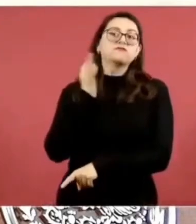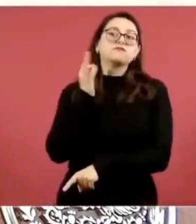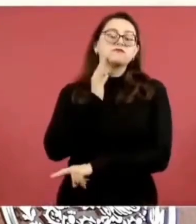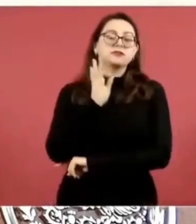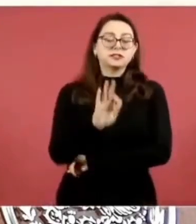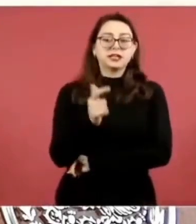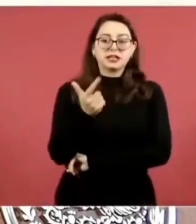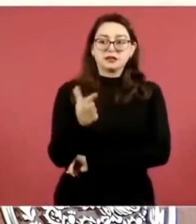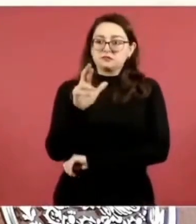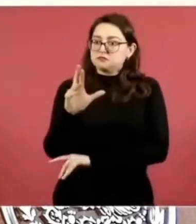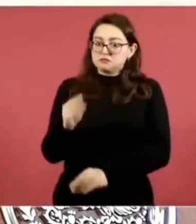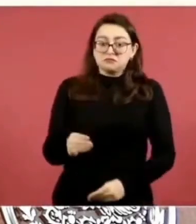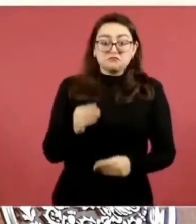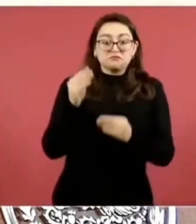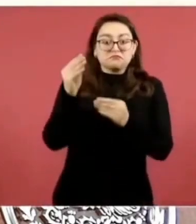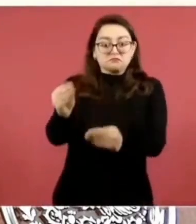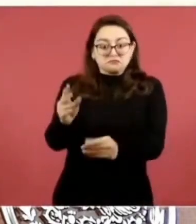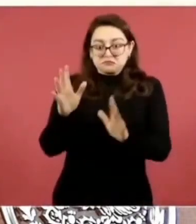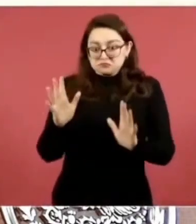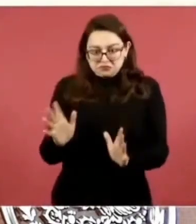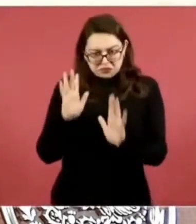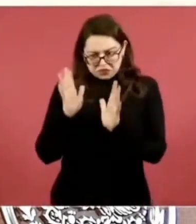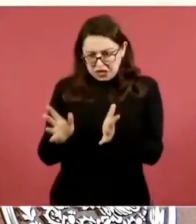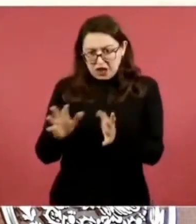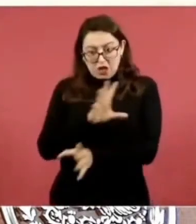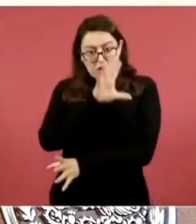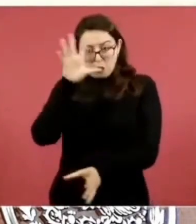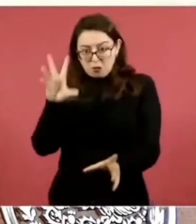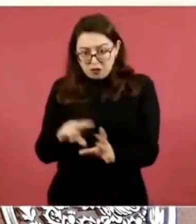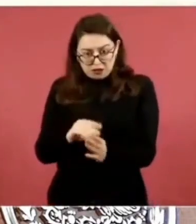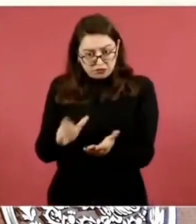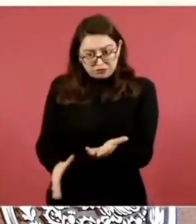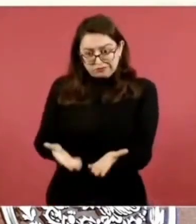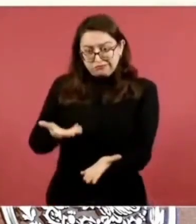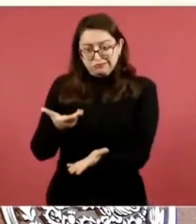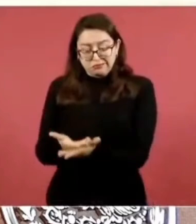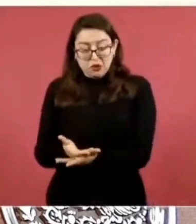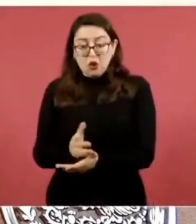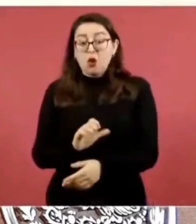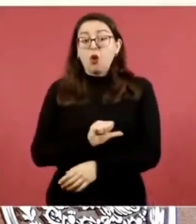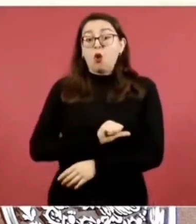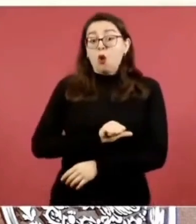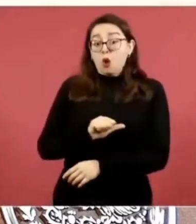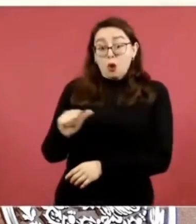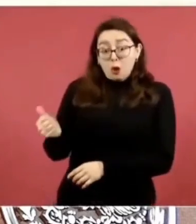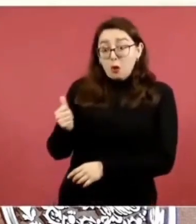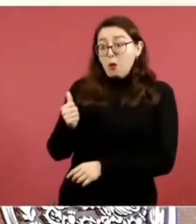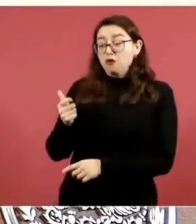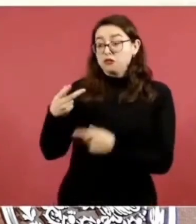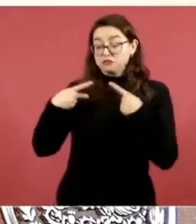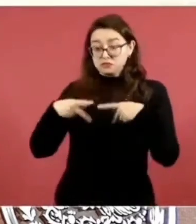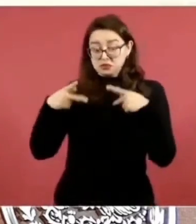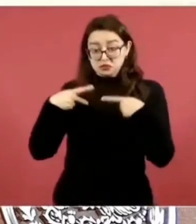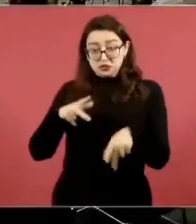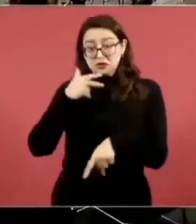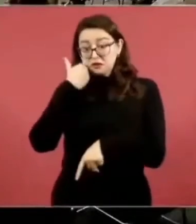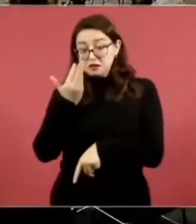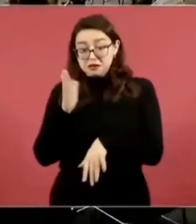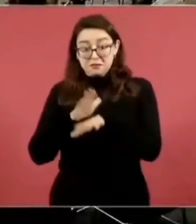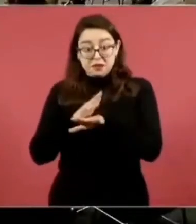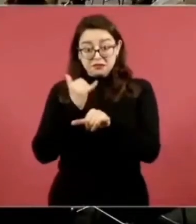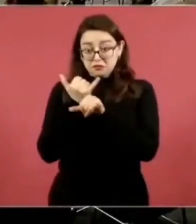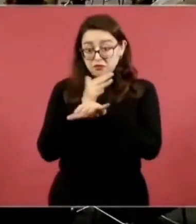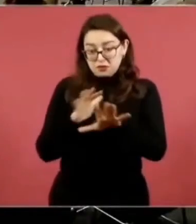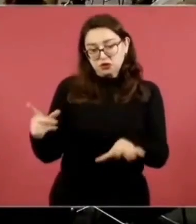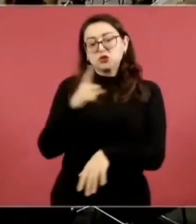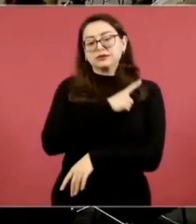estaremos atentos en caso de que alguna autoridad competente nos los haga llegar. Eso sería